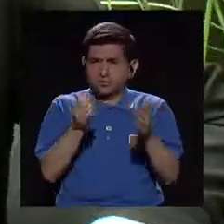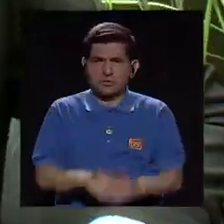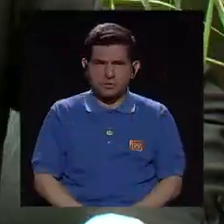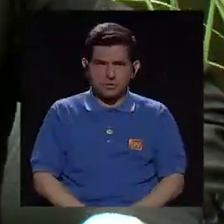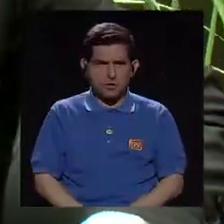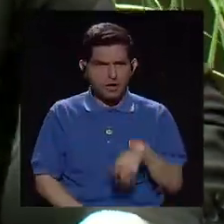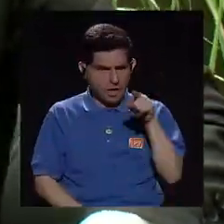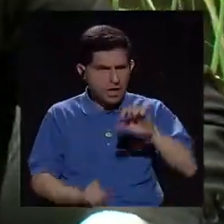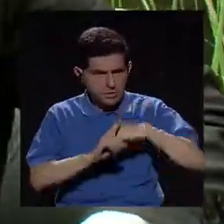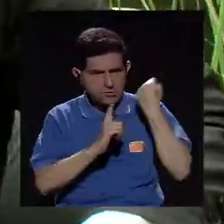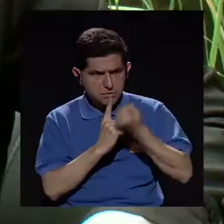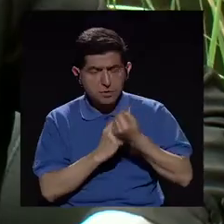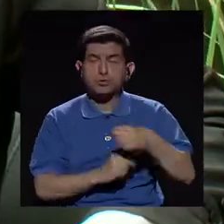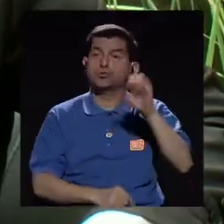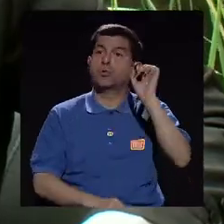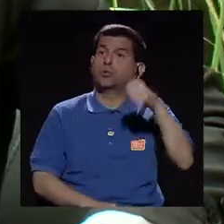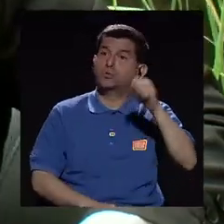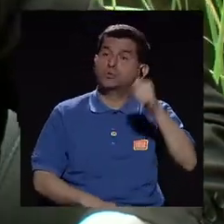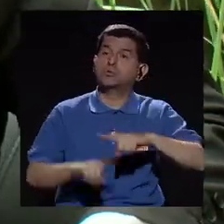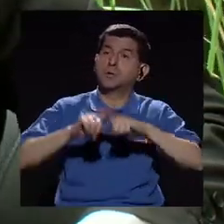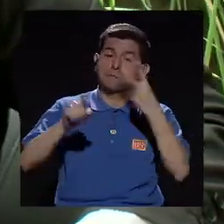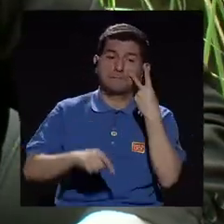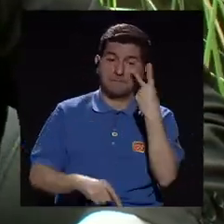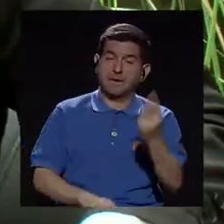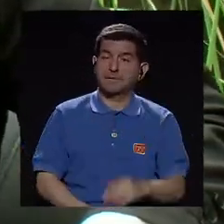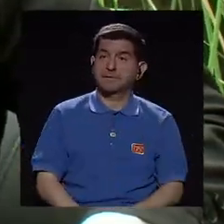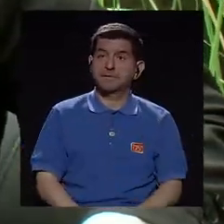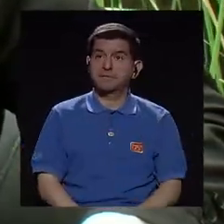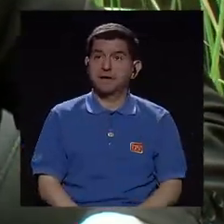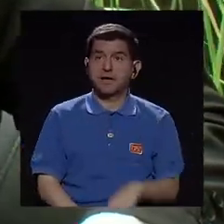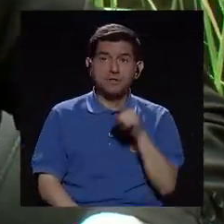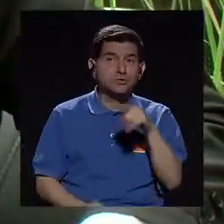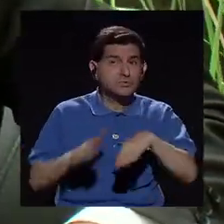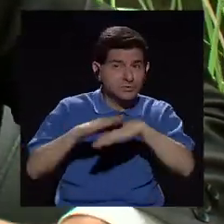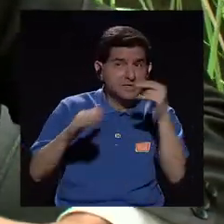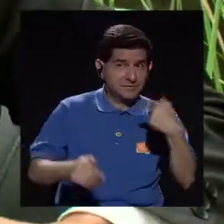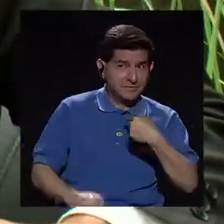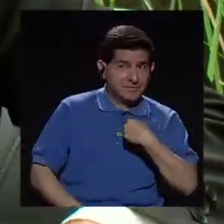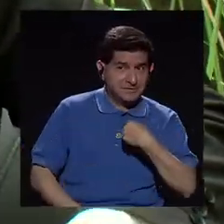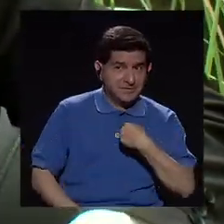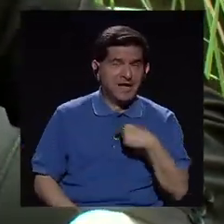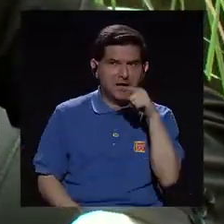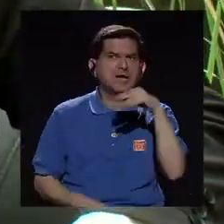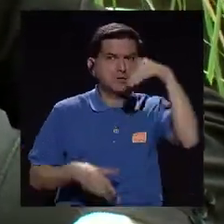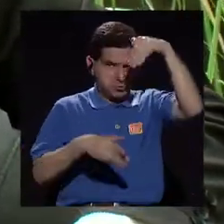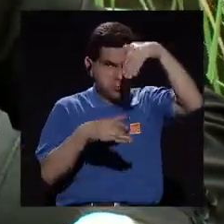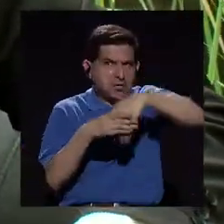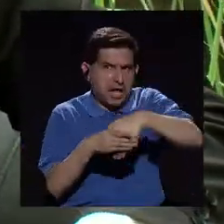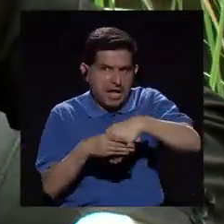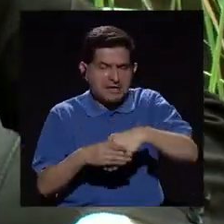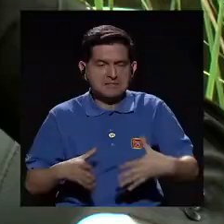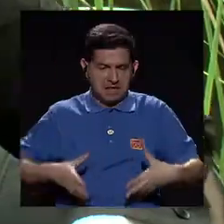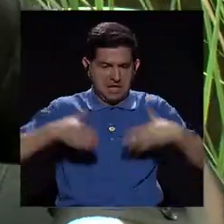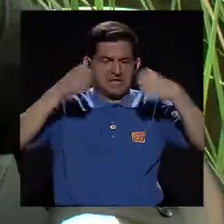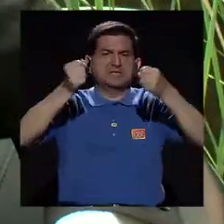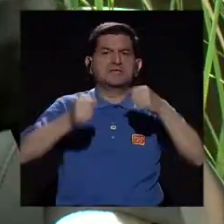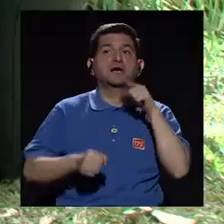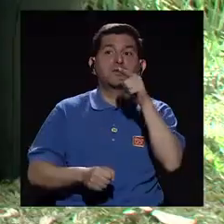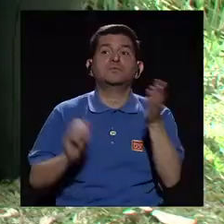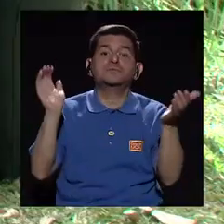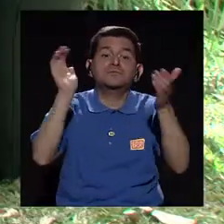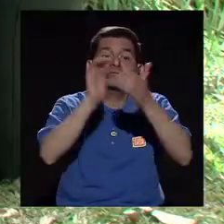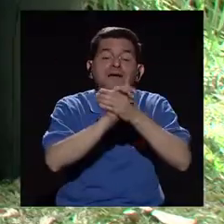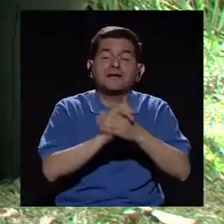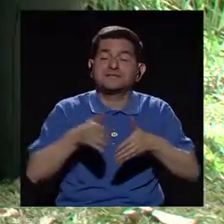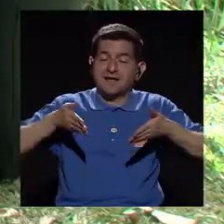rey? ¡Sí, Tío Coyote, no ves! Pero mira, si me sacas de aquí y te metes vos dentro del saco, te